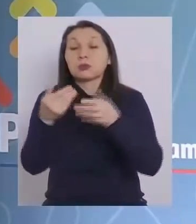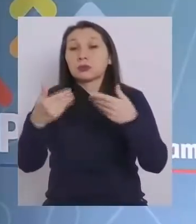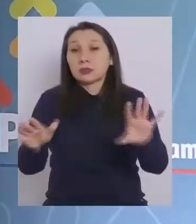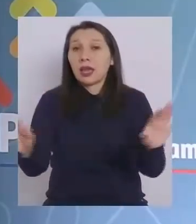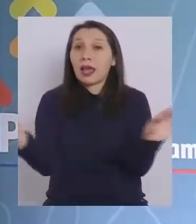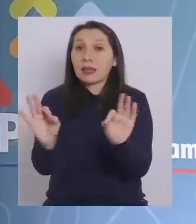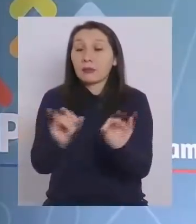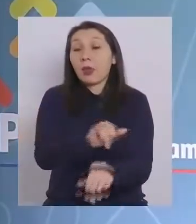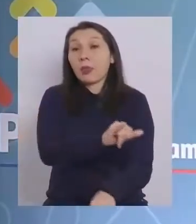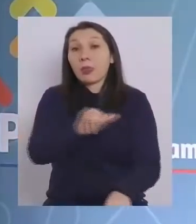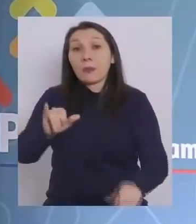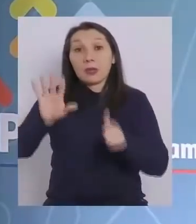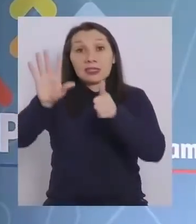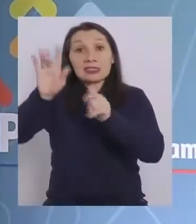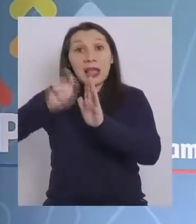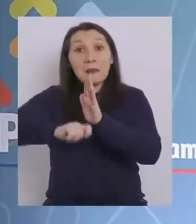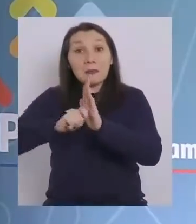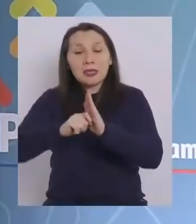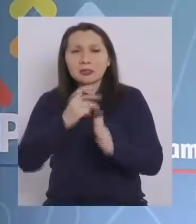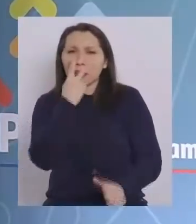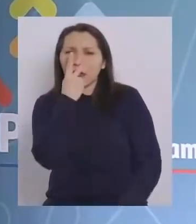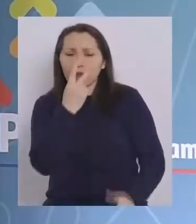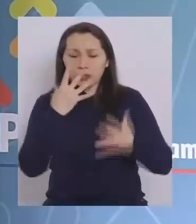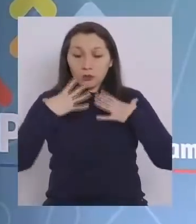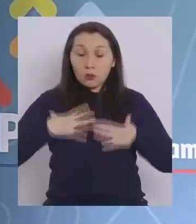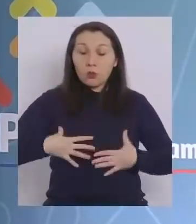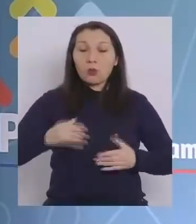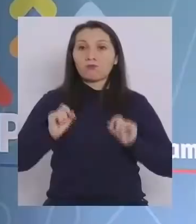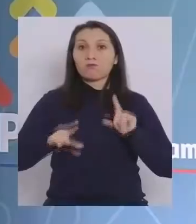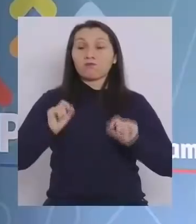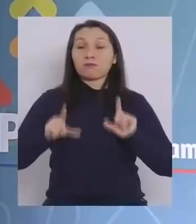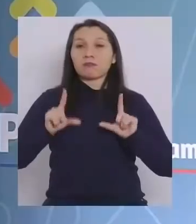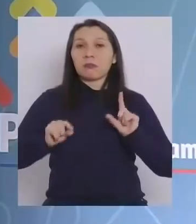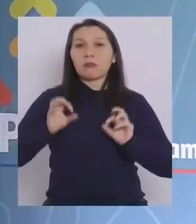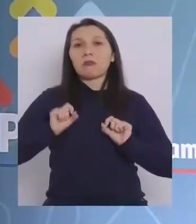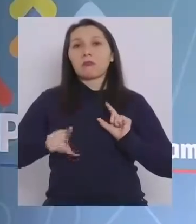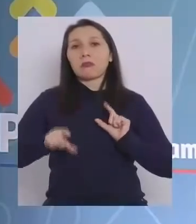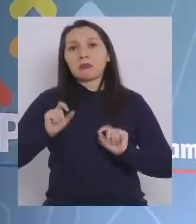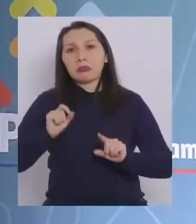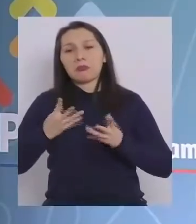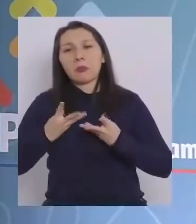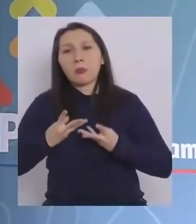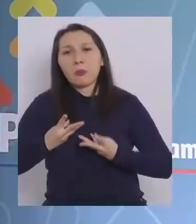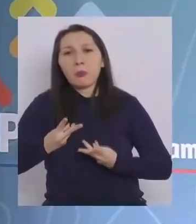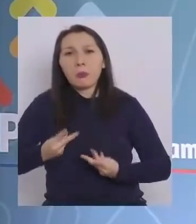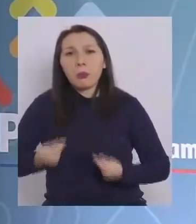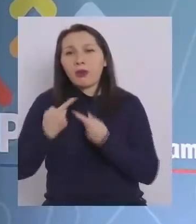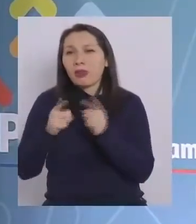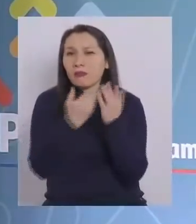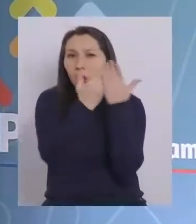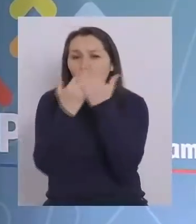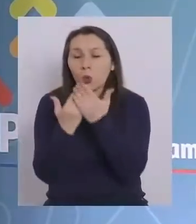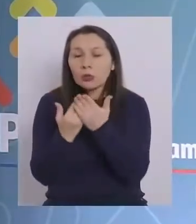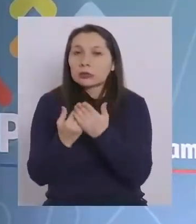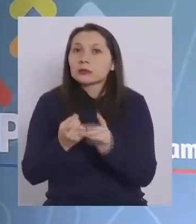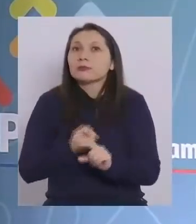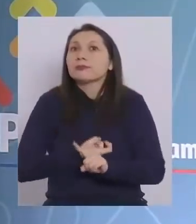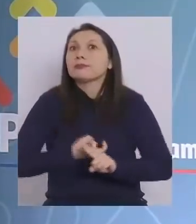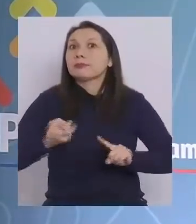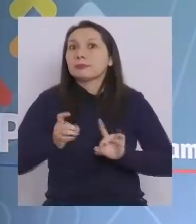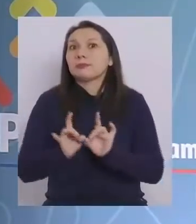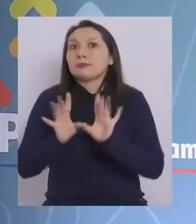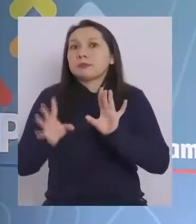explicado que, luego de seis meses, se ha visto una leve disminución de los anticuerpos en distintos estudios. Y, frente a la amenaza de nuevas